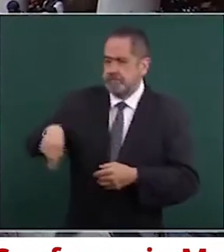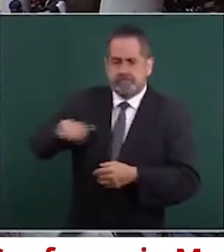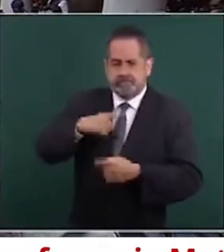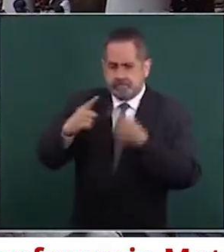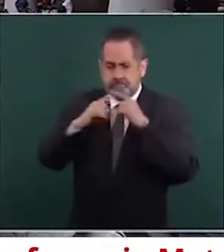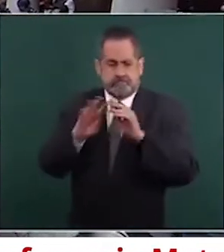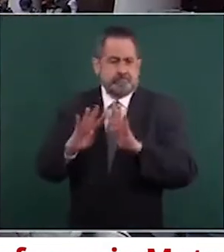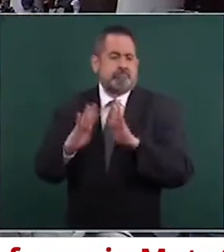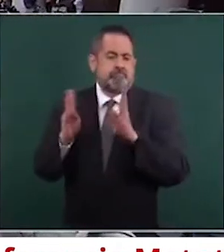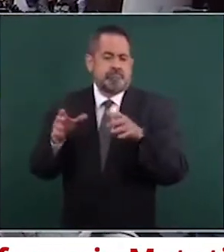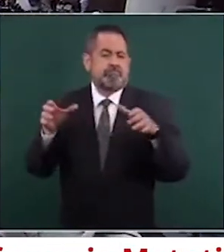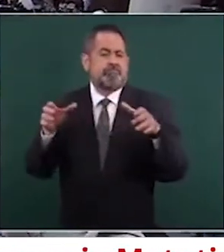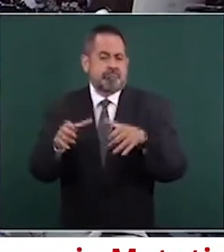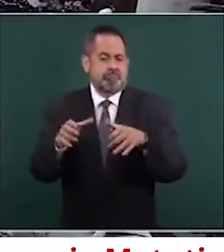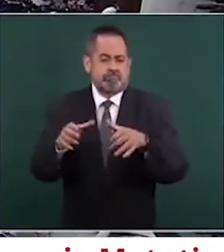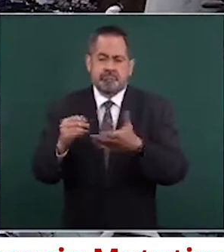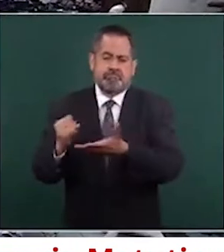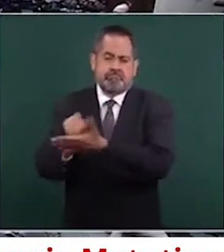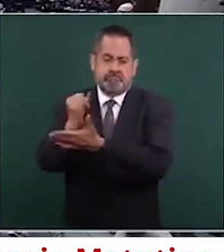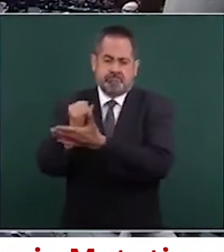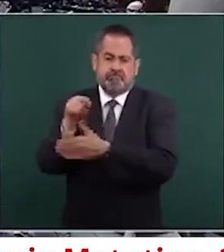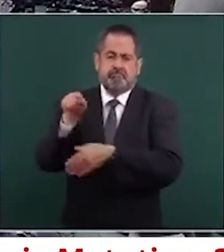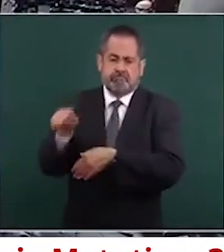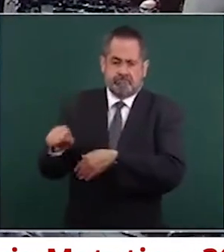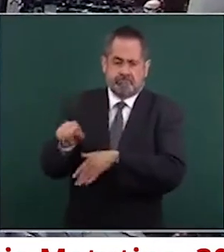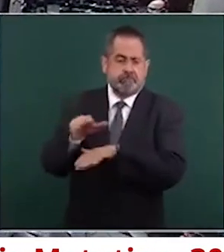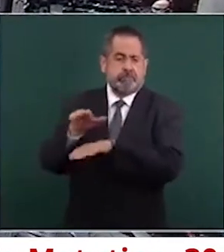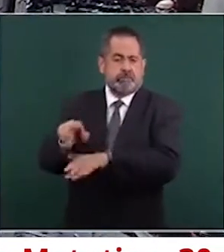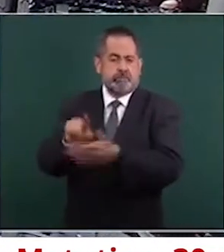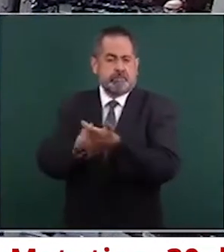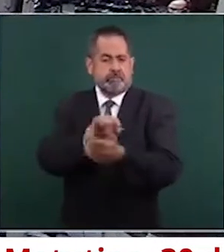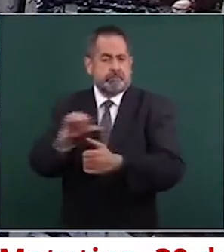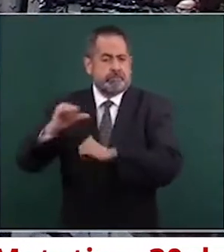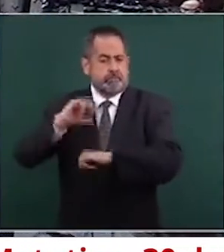en un comité del sector salud.